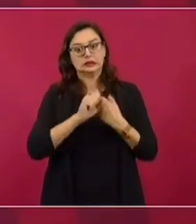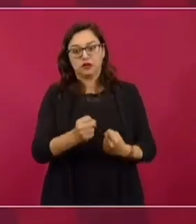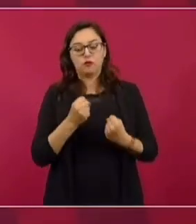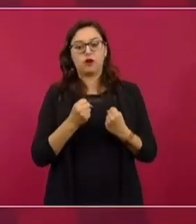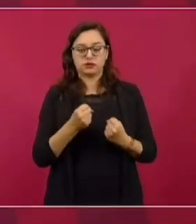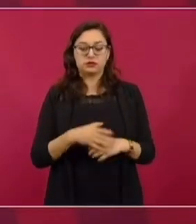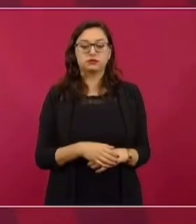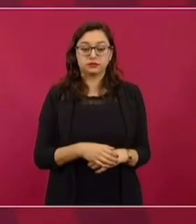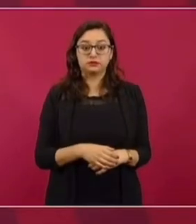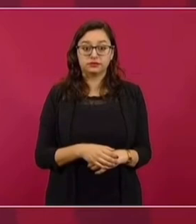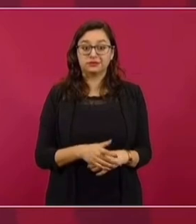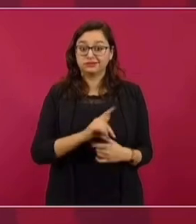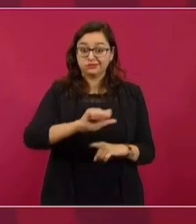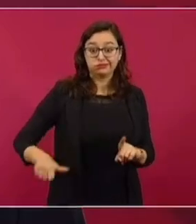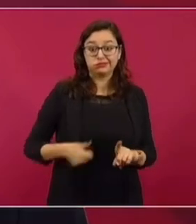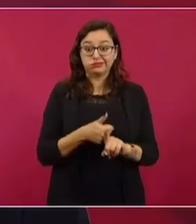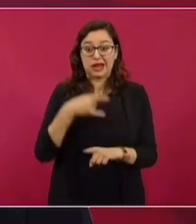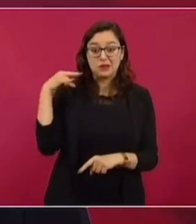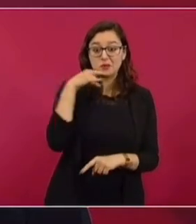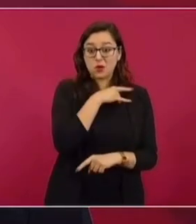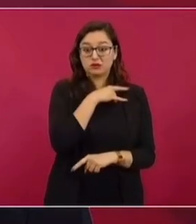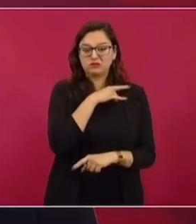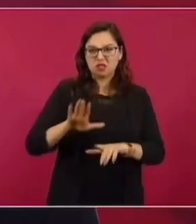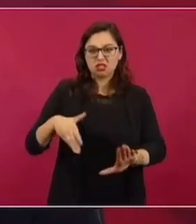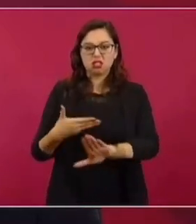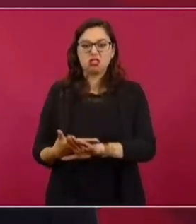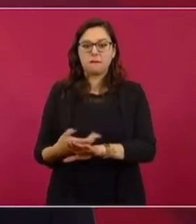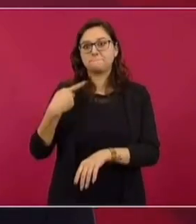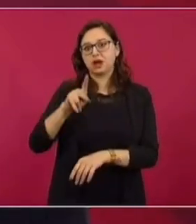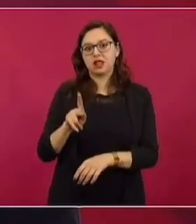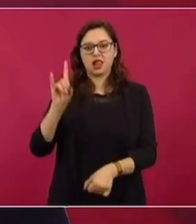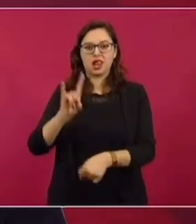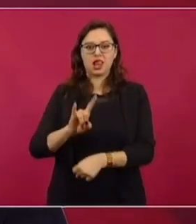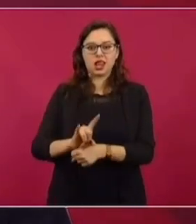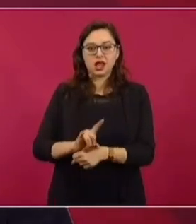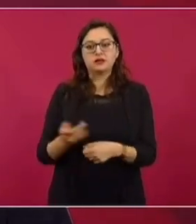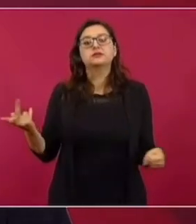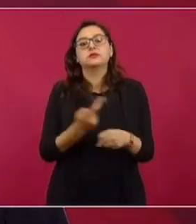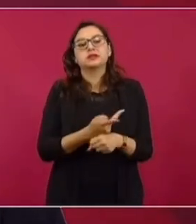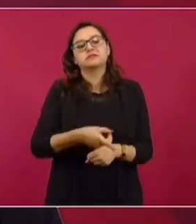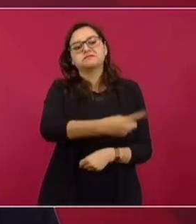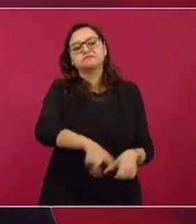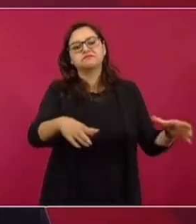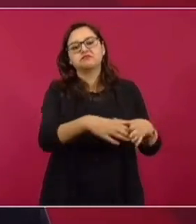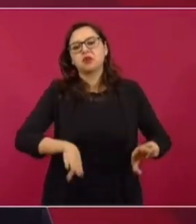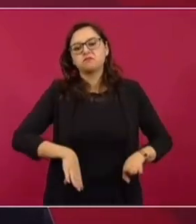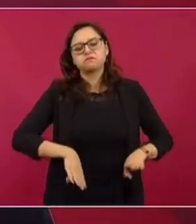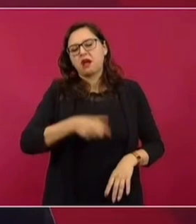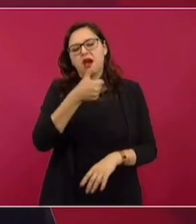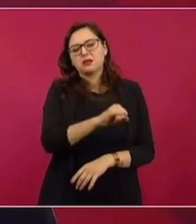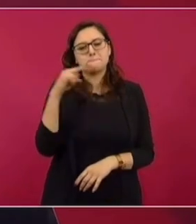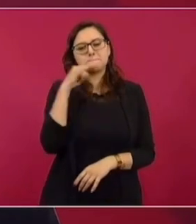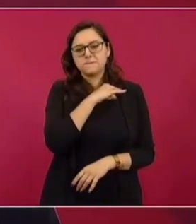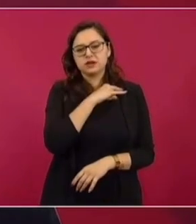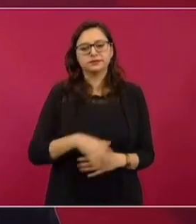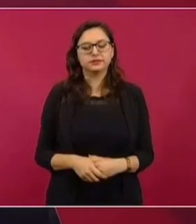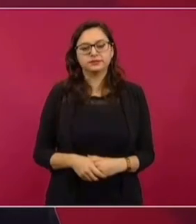detrás, esos que tiran la piedra y esconden la mano. Porque la doctrina de todo este grupo reaccionario, siempre lo he dicho, es la hipocresía.